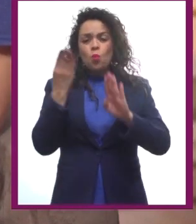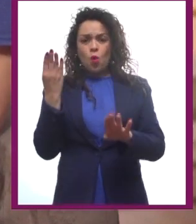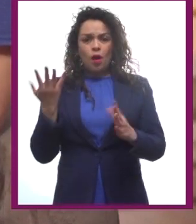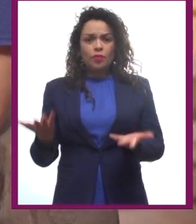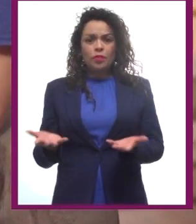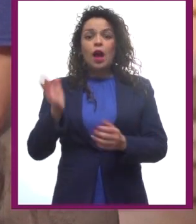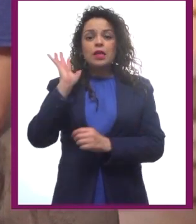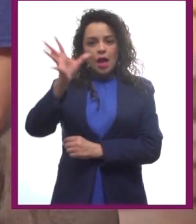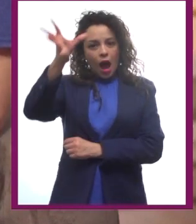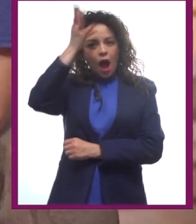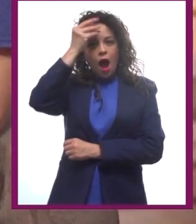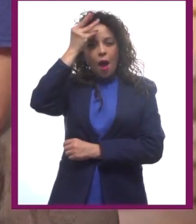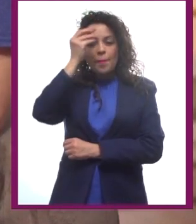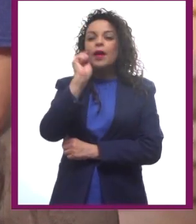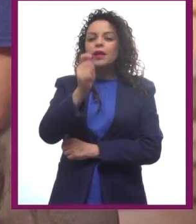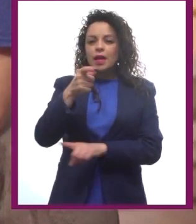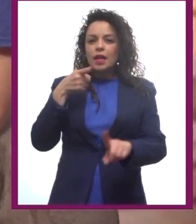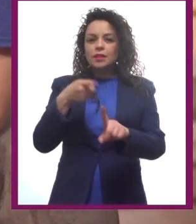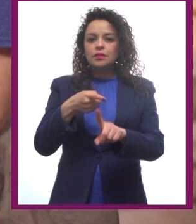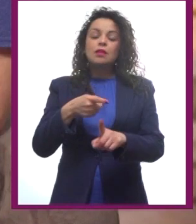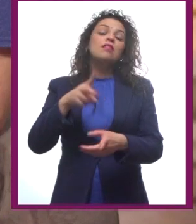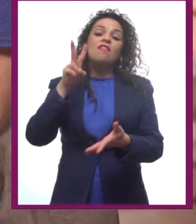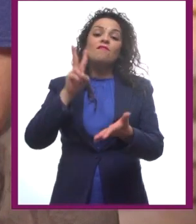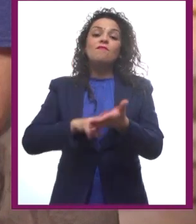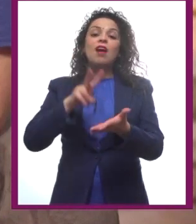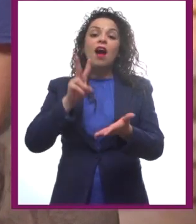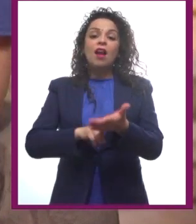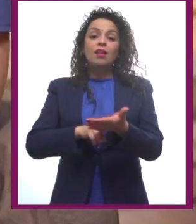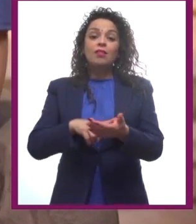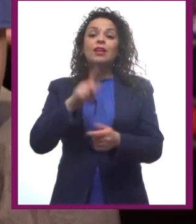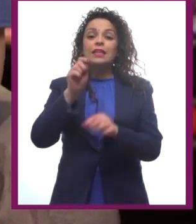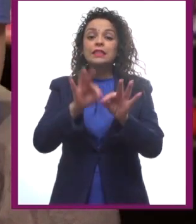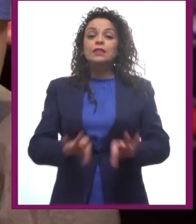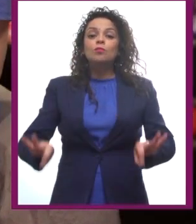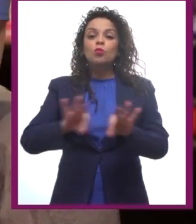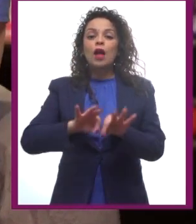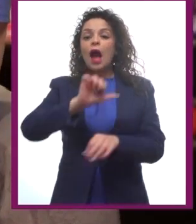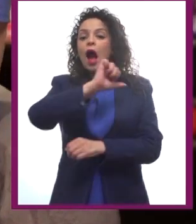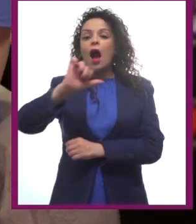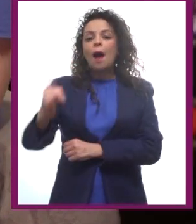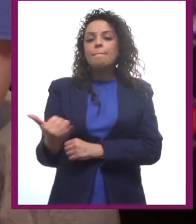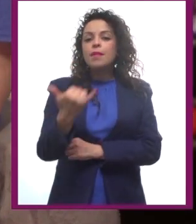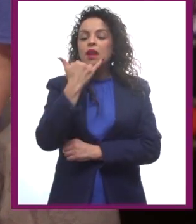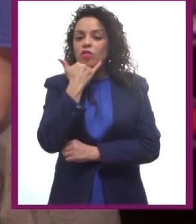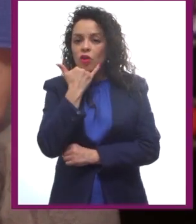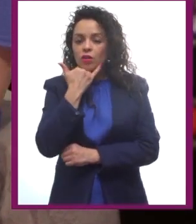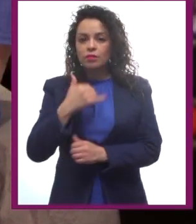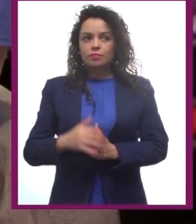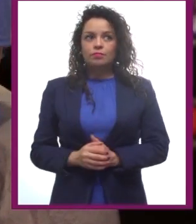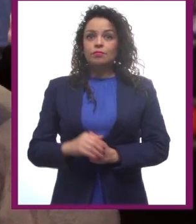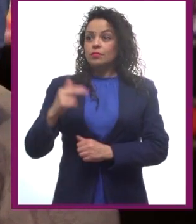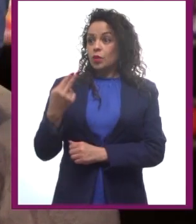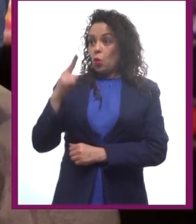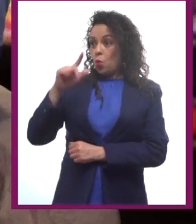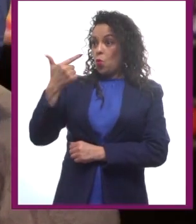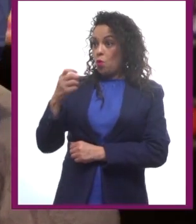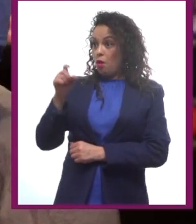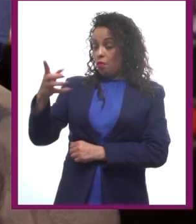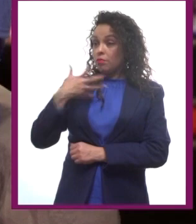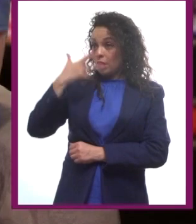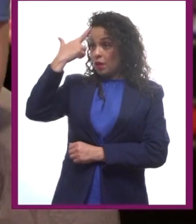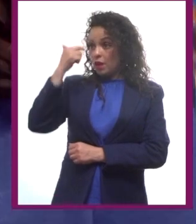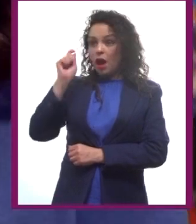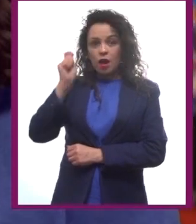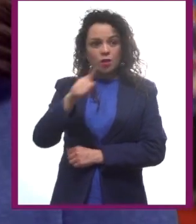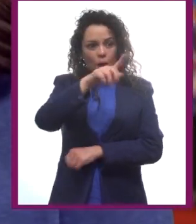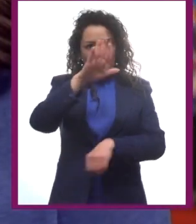algo en este caso, el valor del perdón. Pues Hugo no se equivocó cuando dijo que usted ahondó un poco más sobre